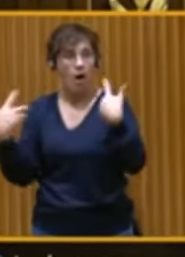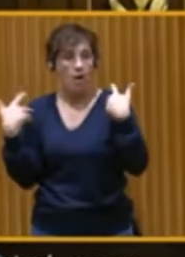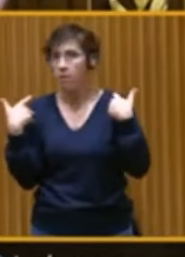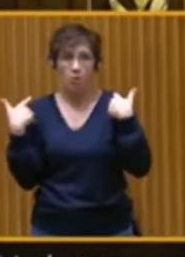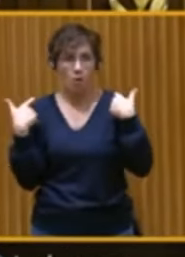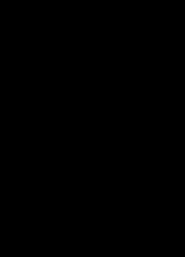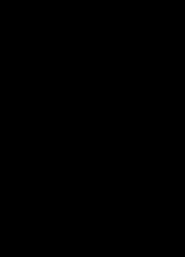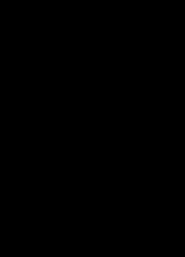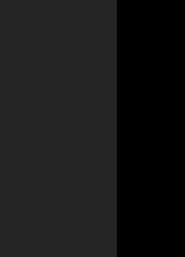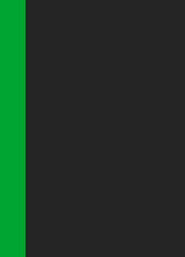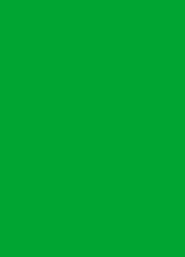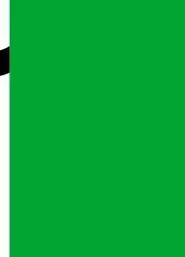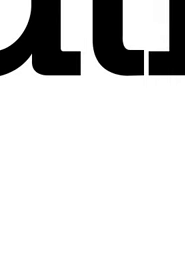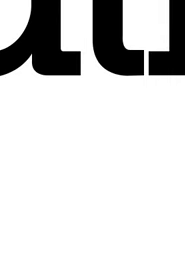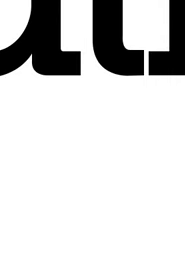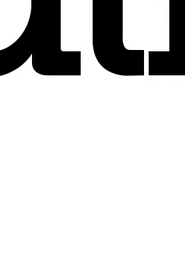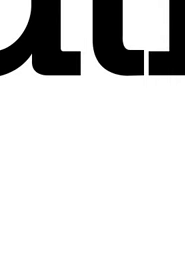corrupción que llevan su vida.